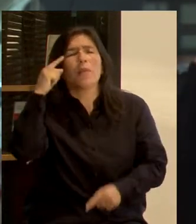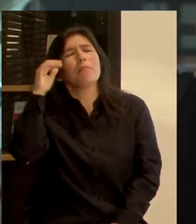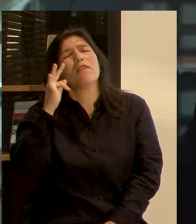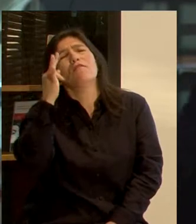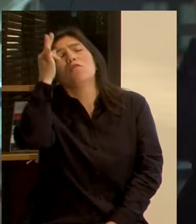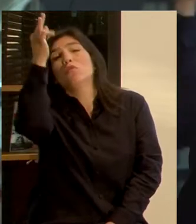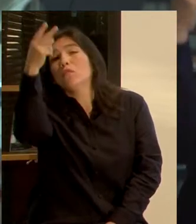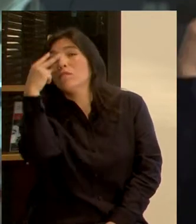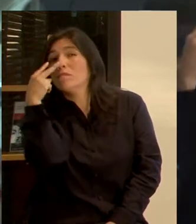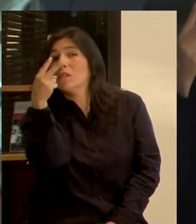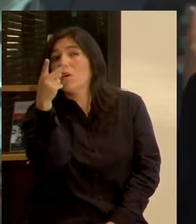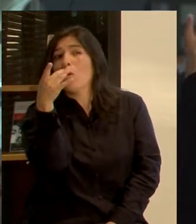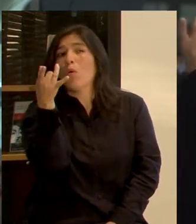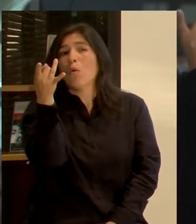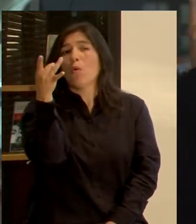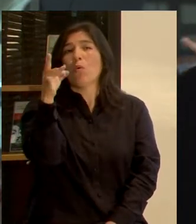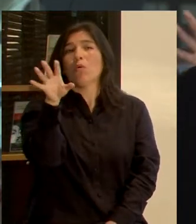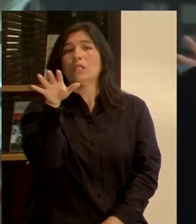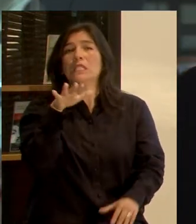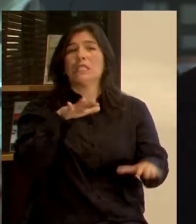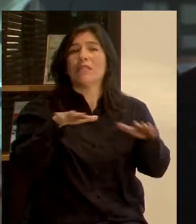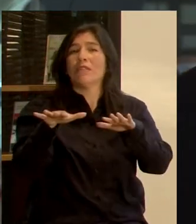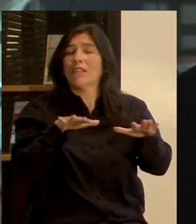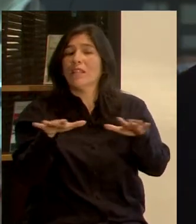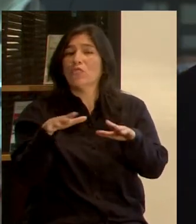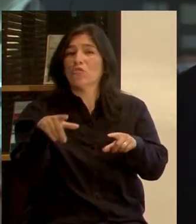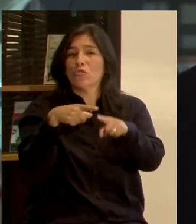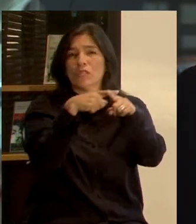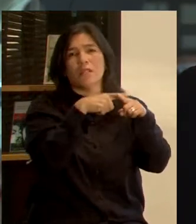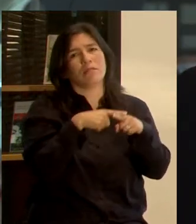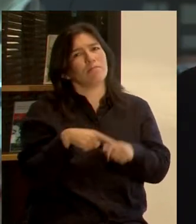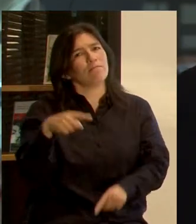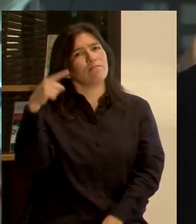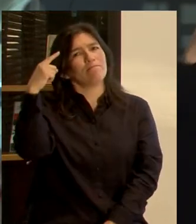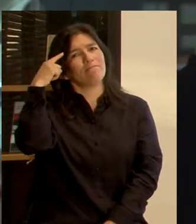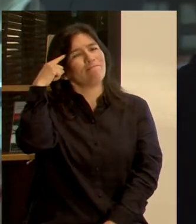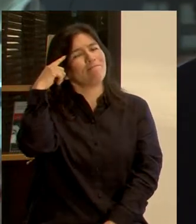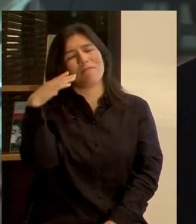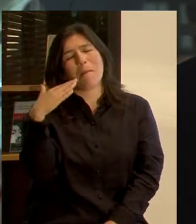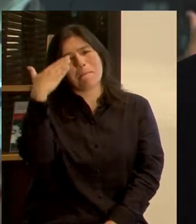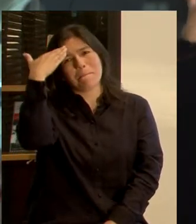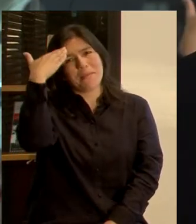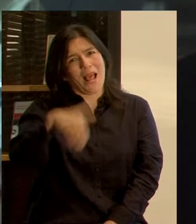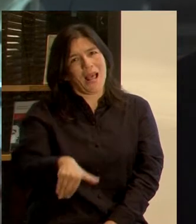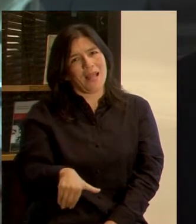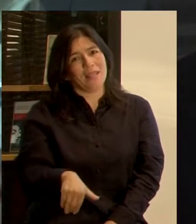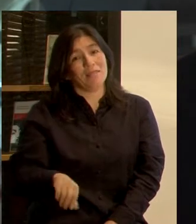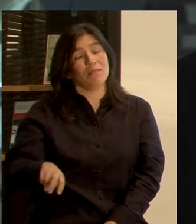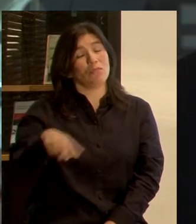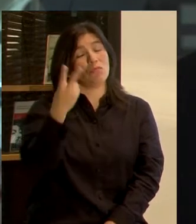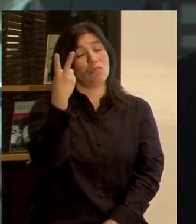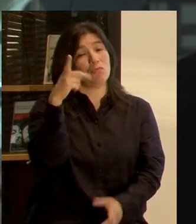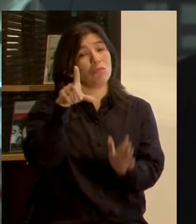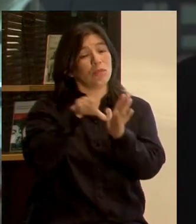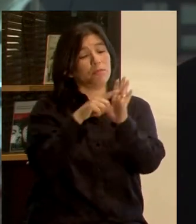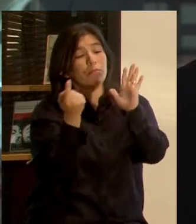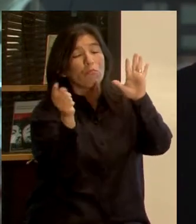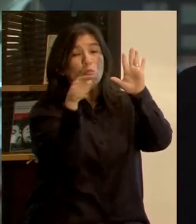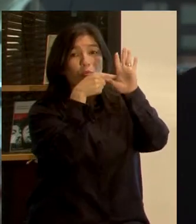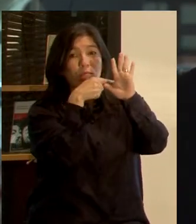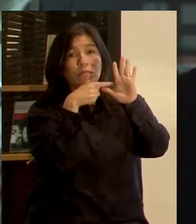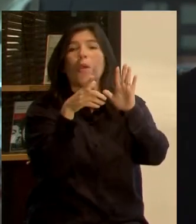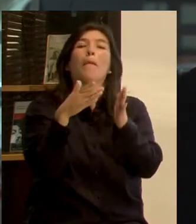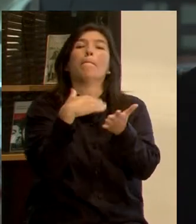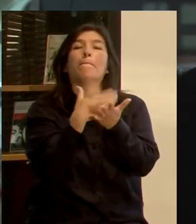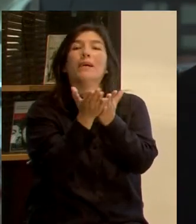Un simple indicador de rentabilidad social, yo creo que ahí estamos derechamente mal. En segundo lugar, los planes